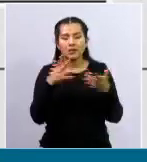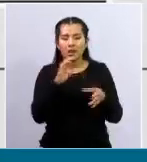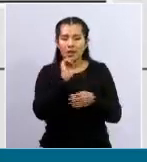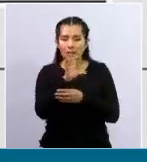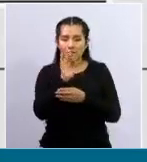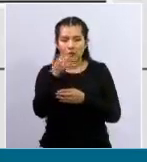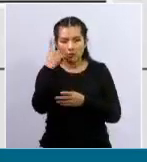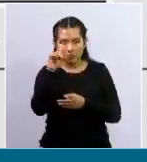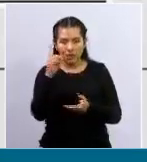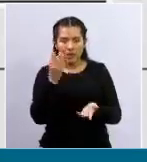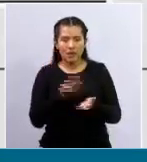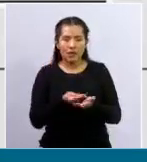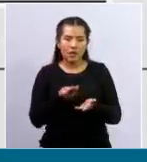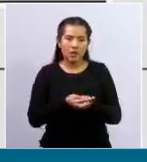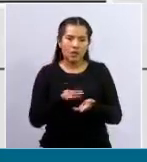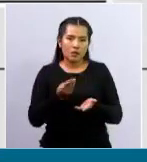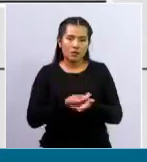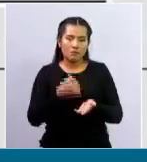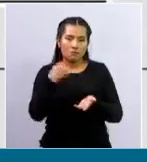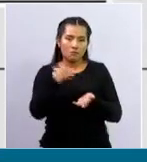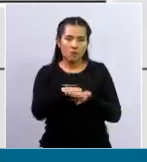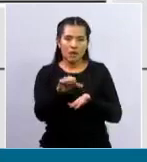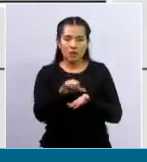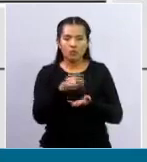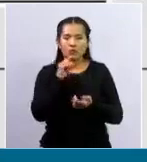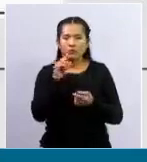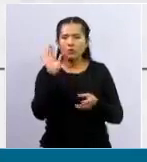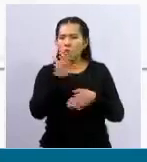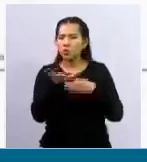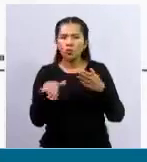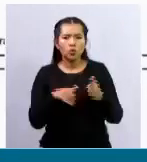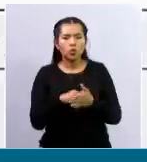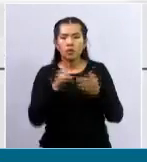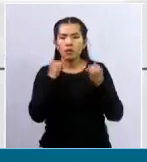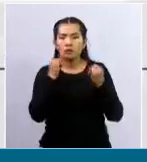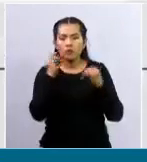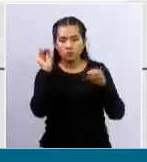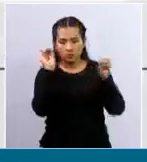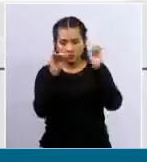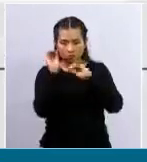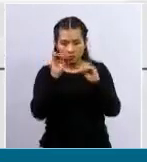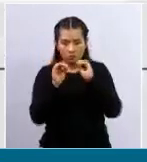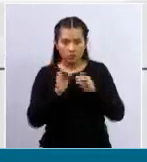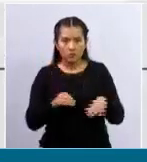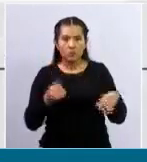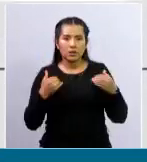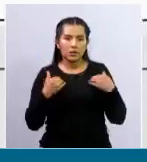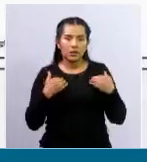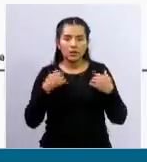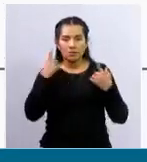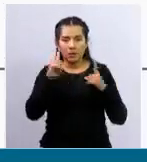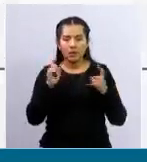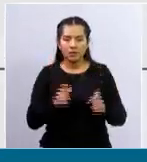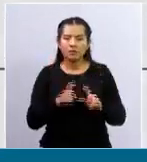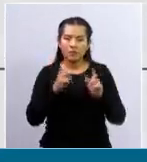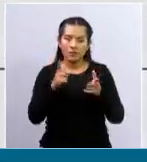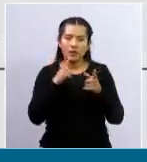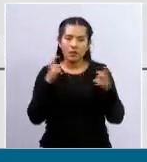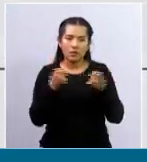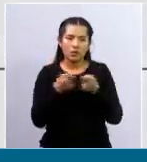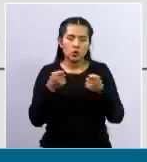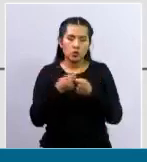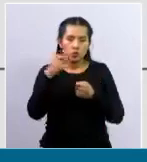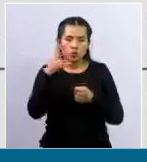cobranza. Este aviso de cobranza contiene toda la información relacionada al suministro de energía eléctrica,